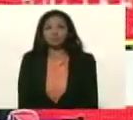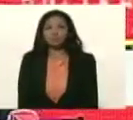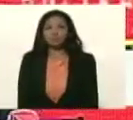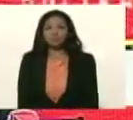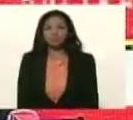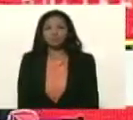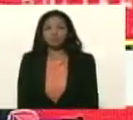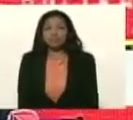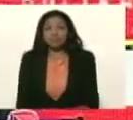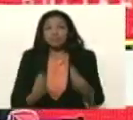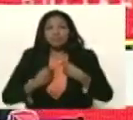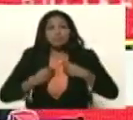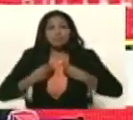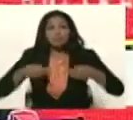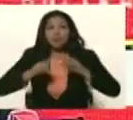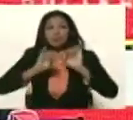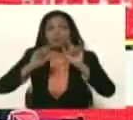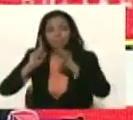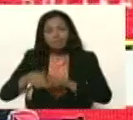Y vivir también.